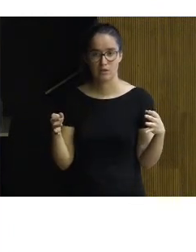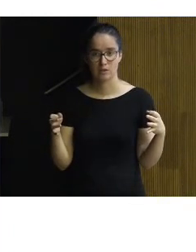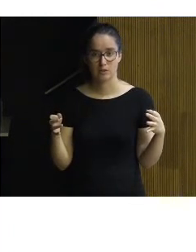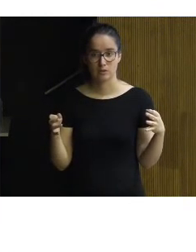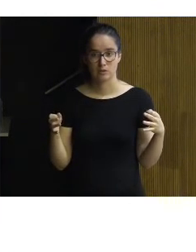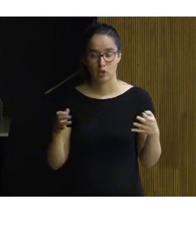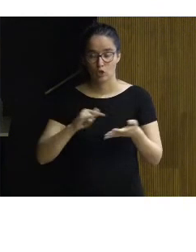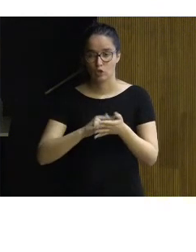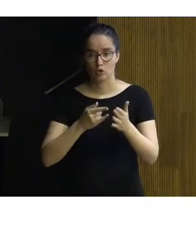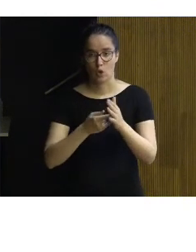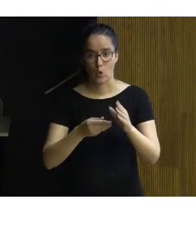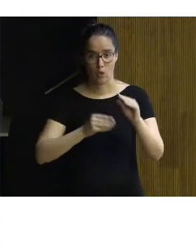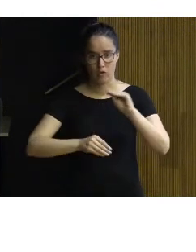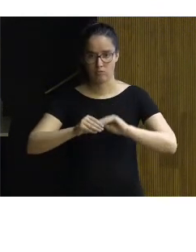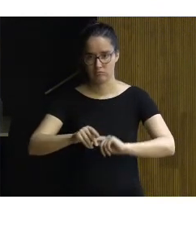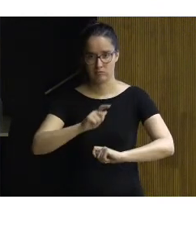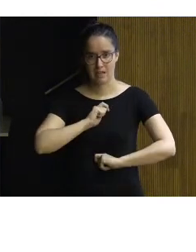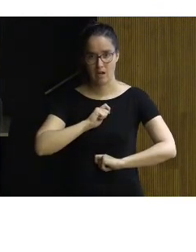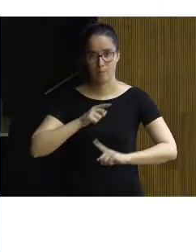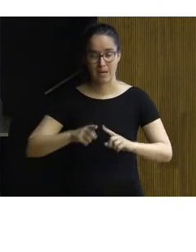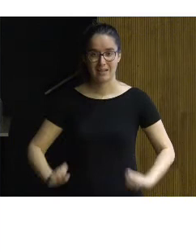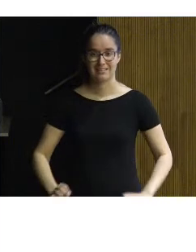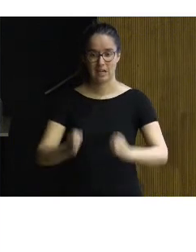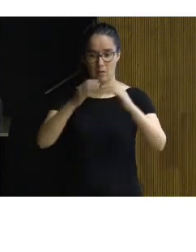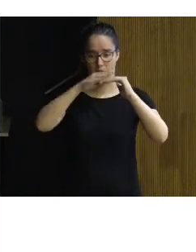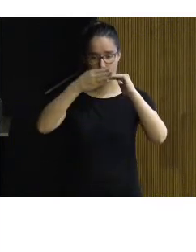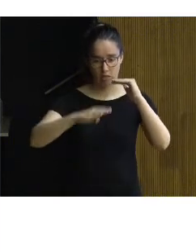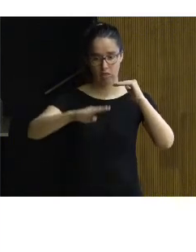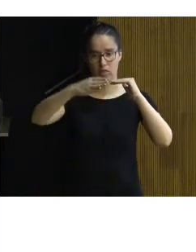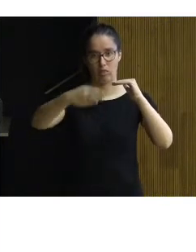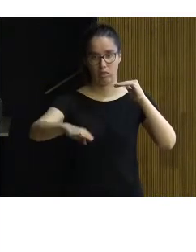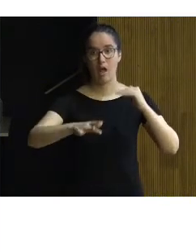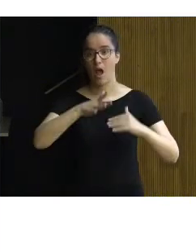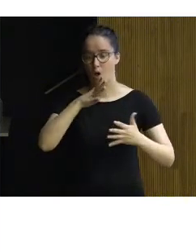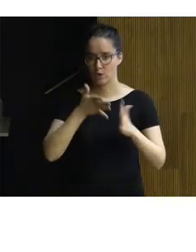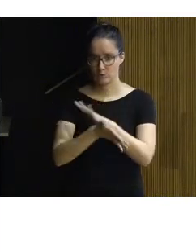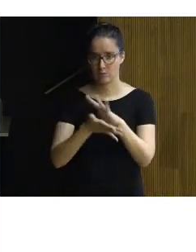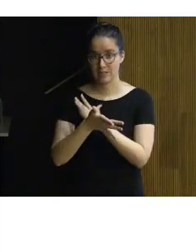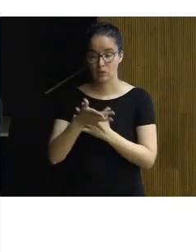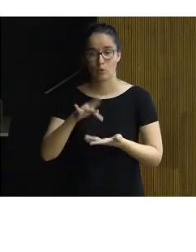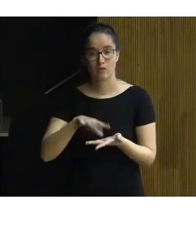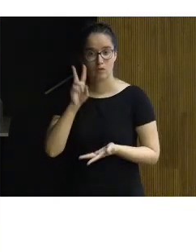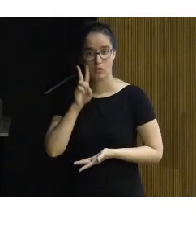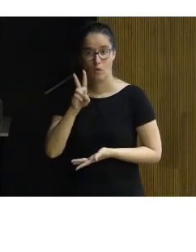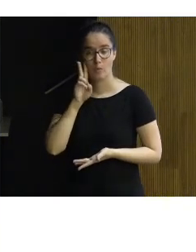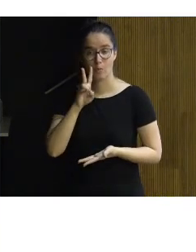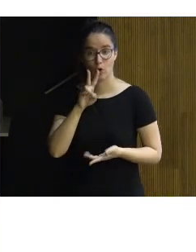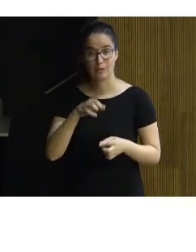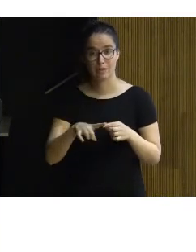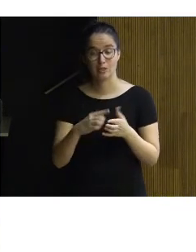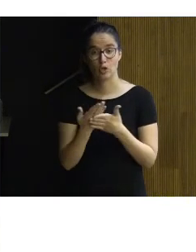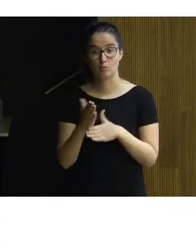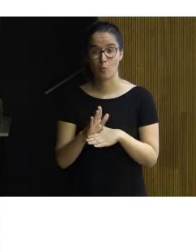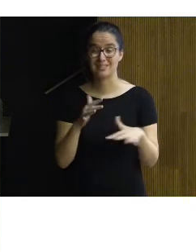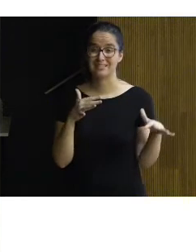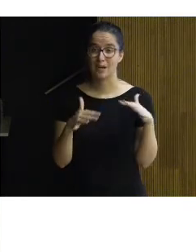la solución para salvar esos desniveles ahora os contaré un poco aquí es cuando vimos empiezas con las propuestas